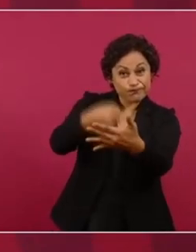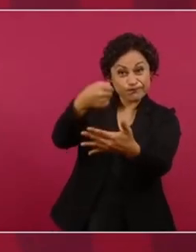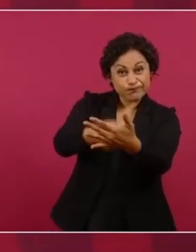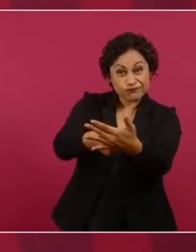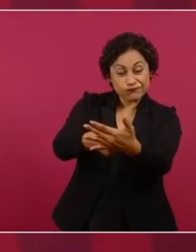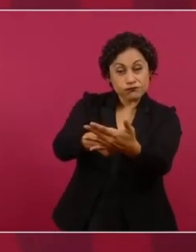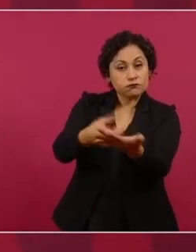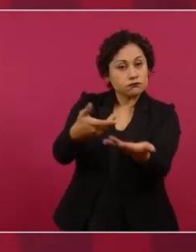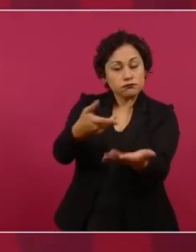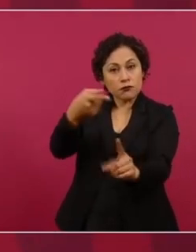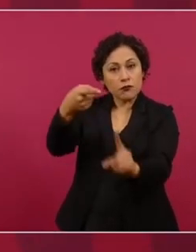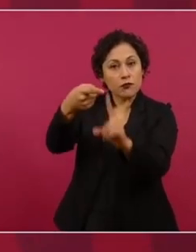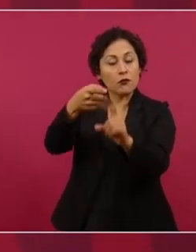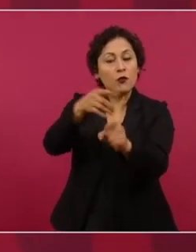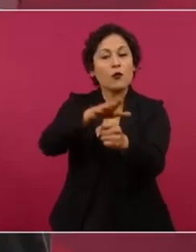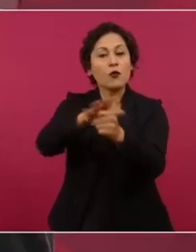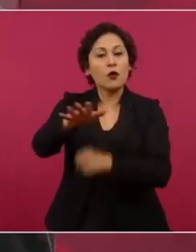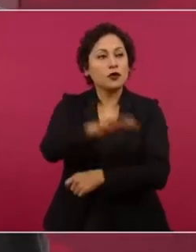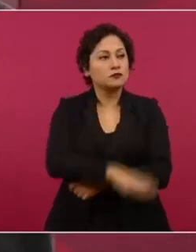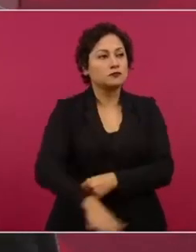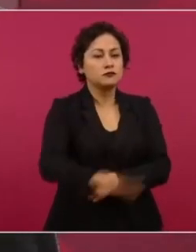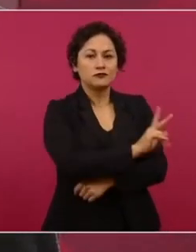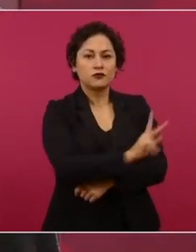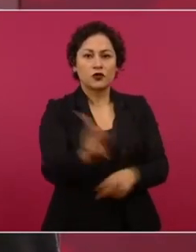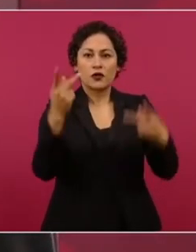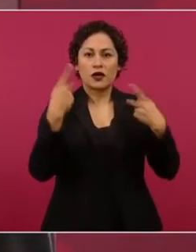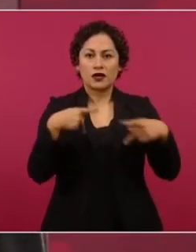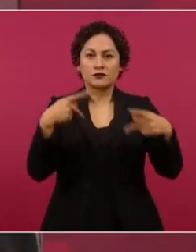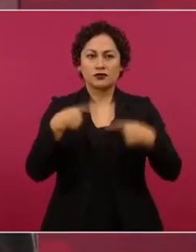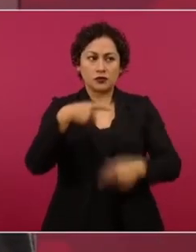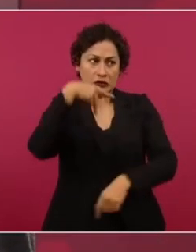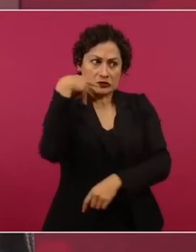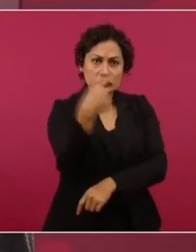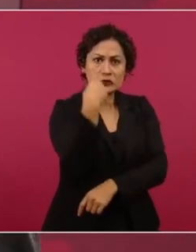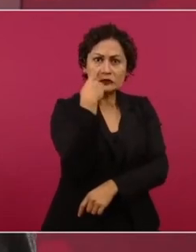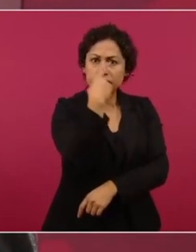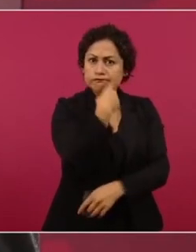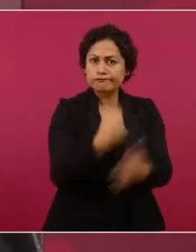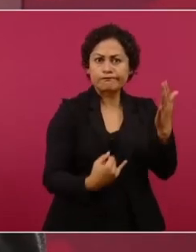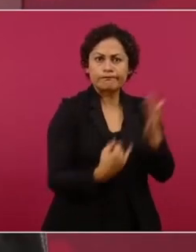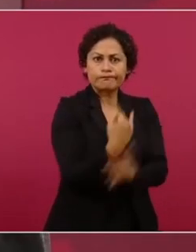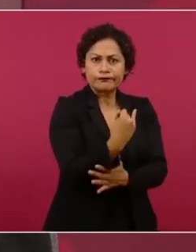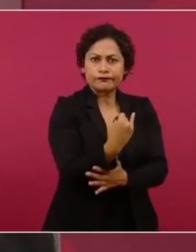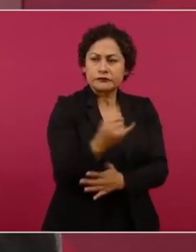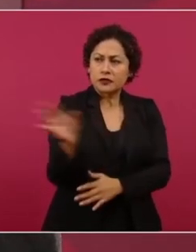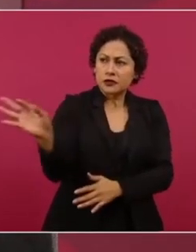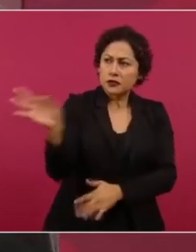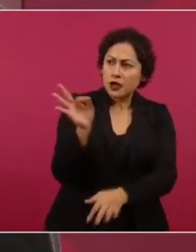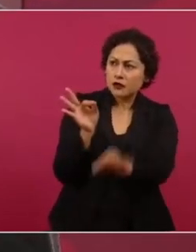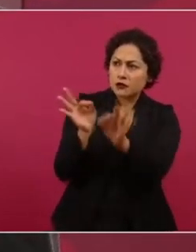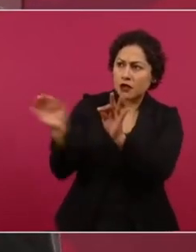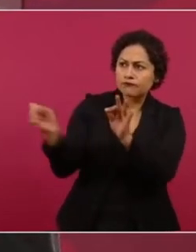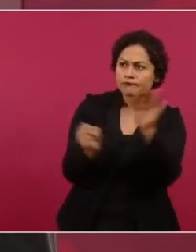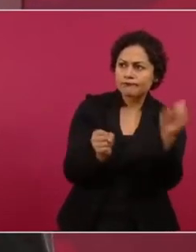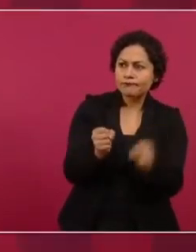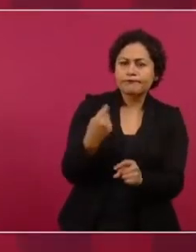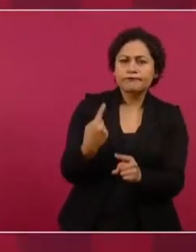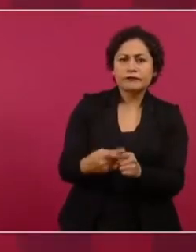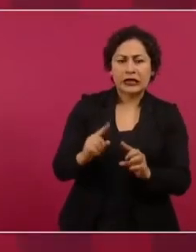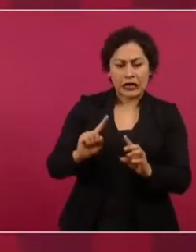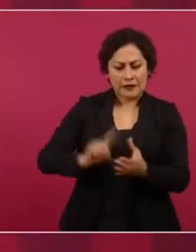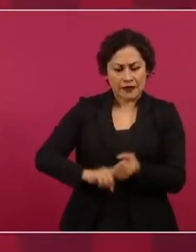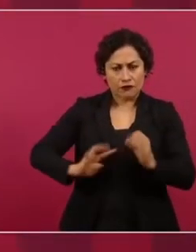del que elija, a los consejeros del INE, no los partidos.